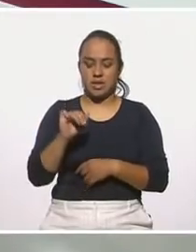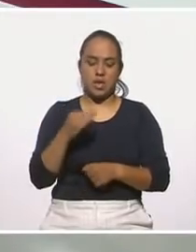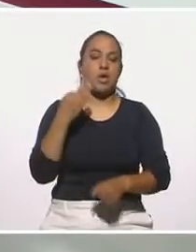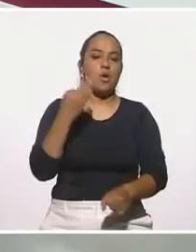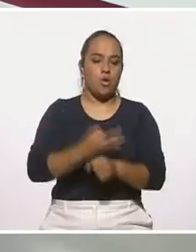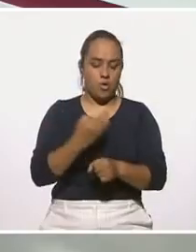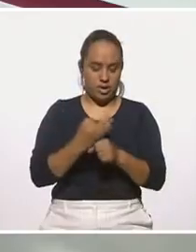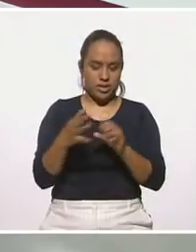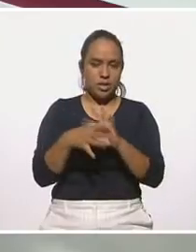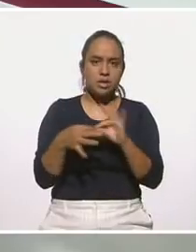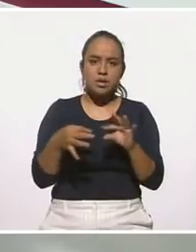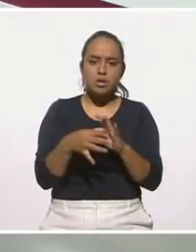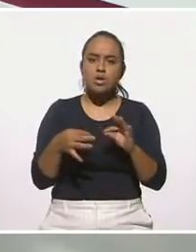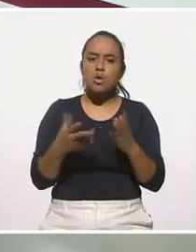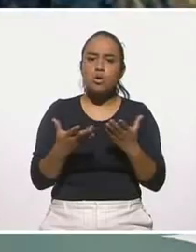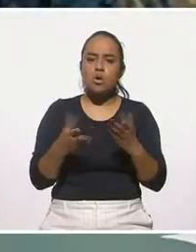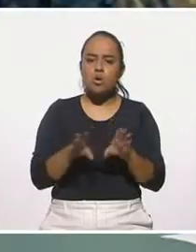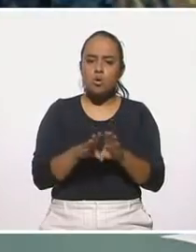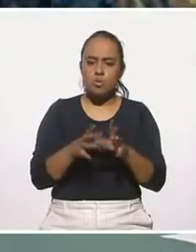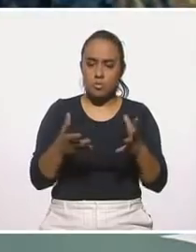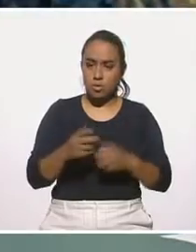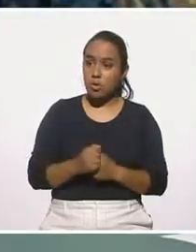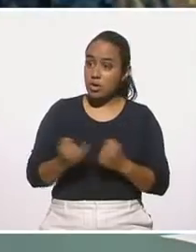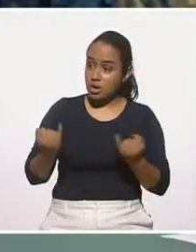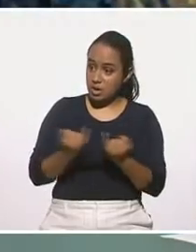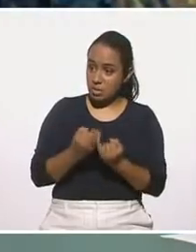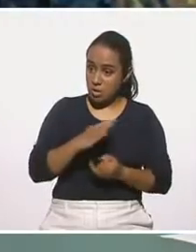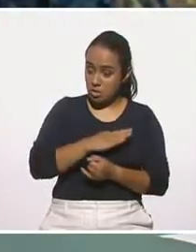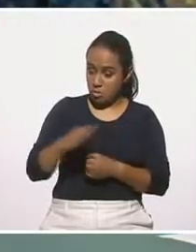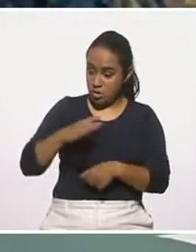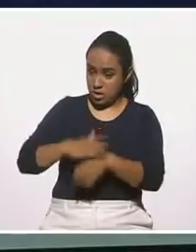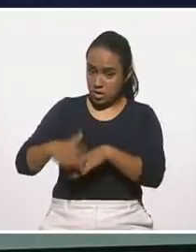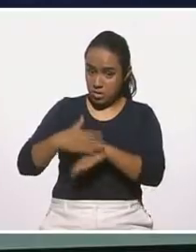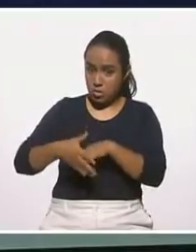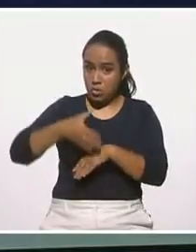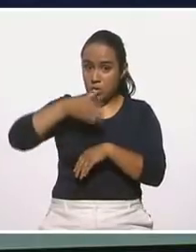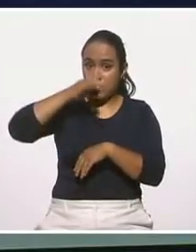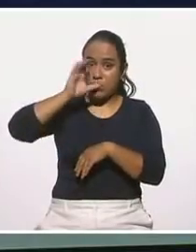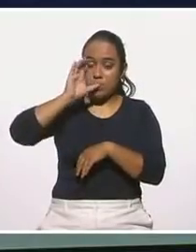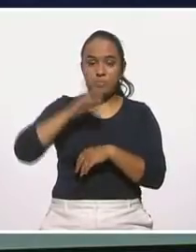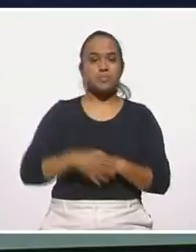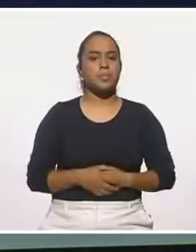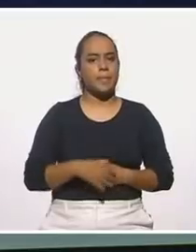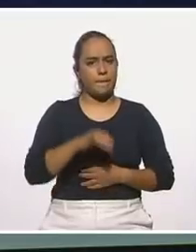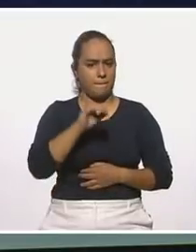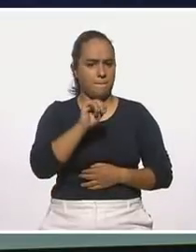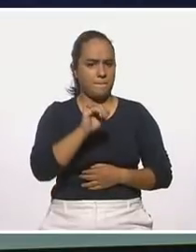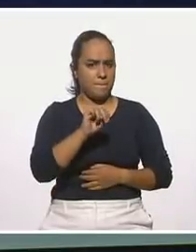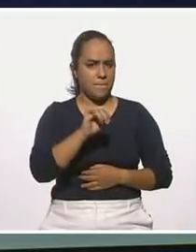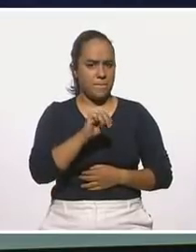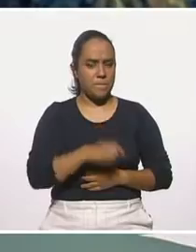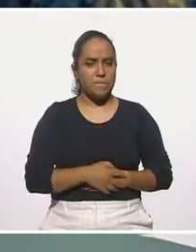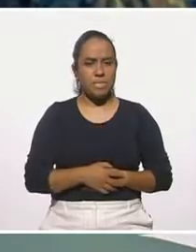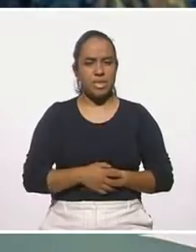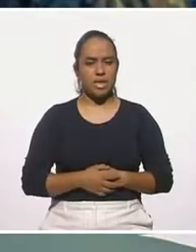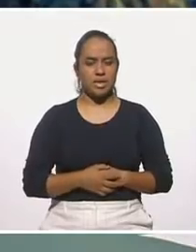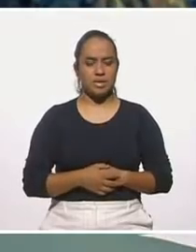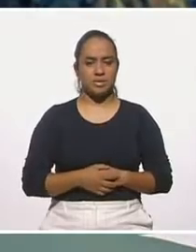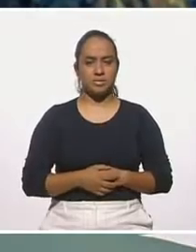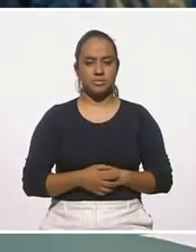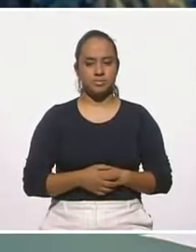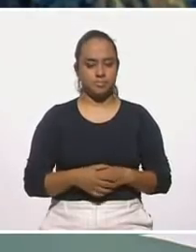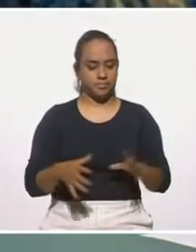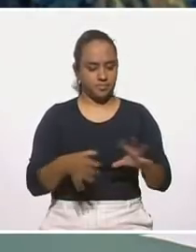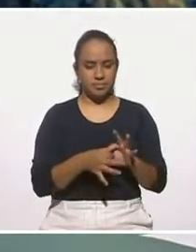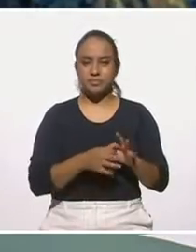también les explicamos este... Porque también se puede beber el nopal. Ah, claro. En referencia al